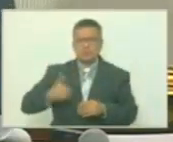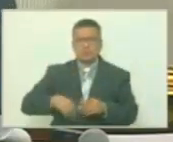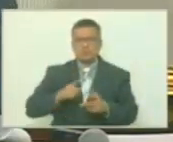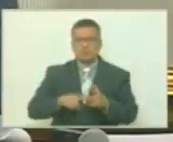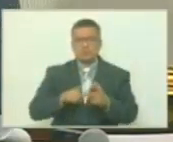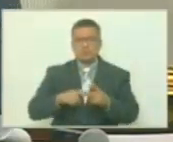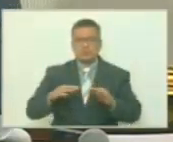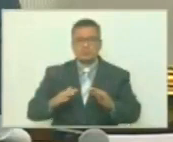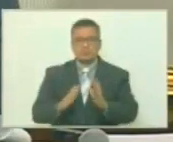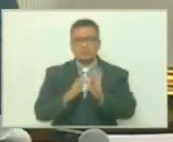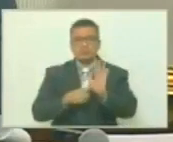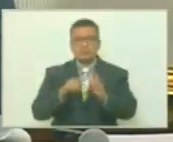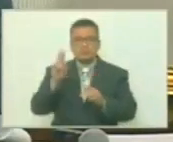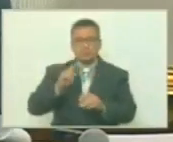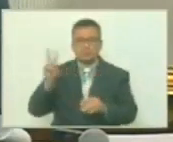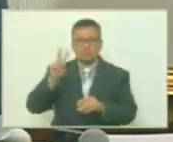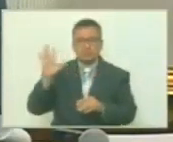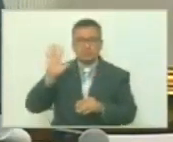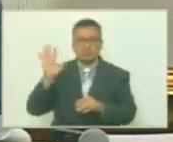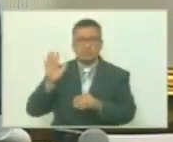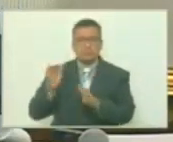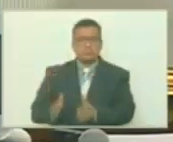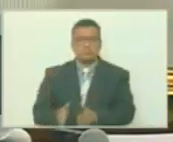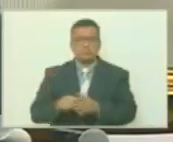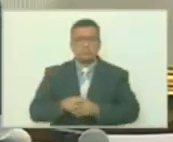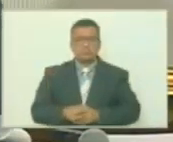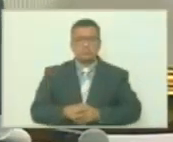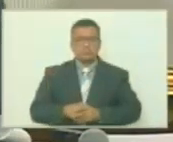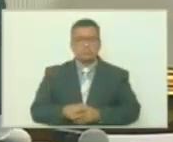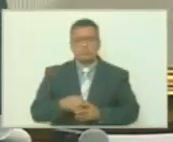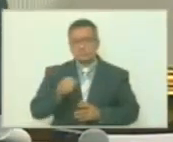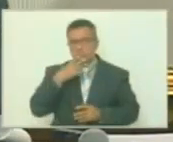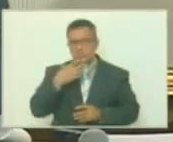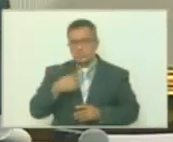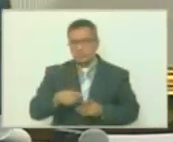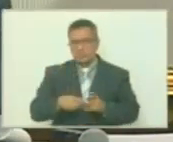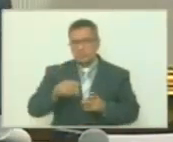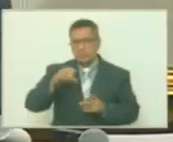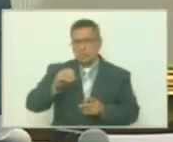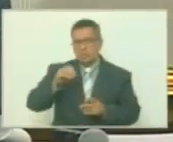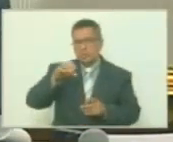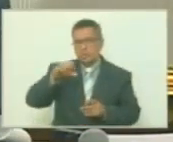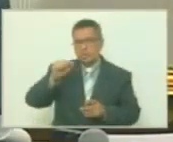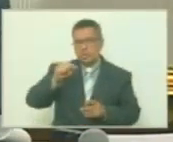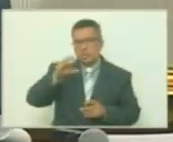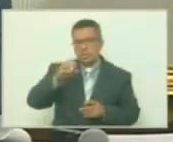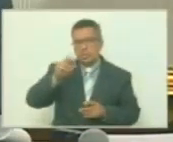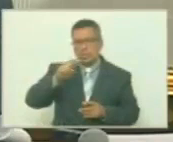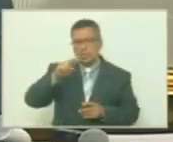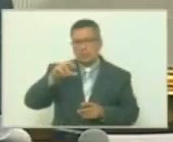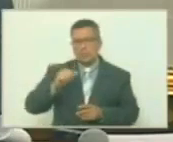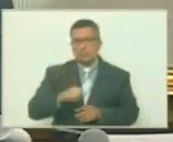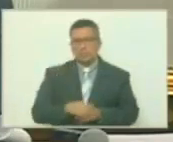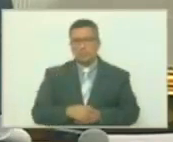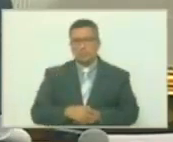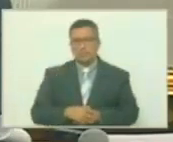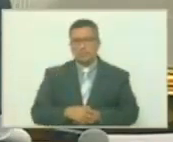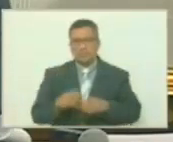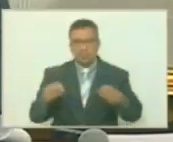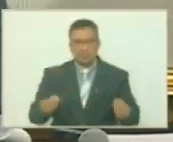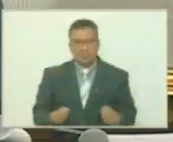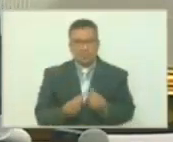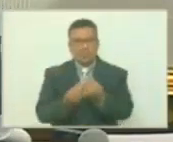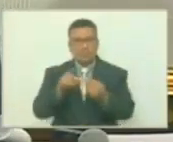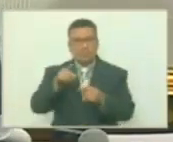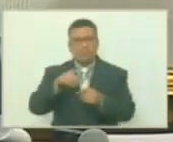ante la república bolivariana de Venezuela excelentísimo señor Oscar Alberto Laborde acompañado